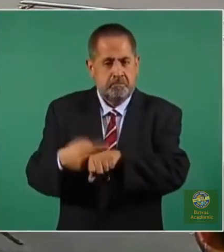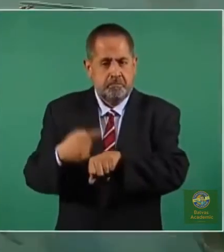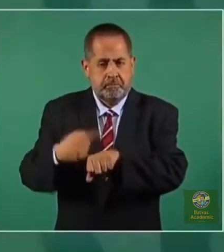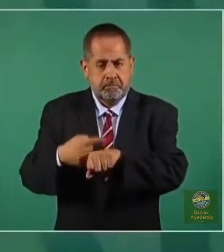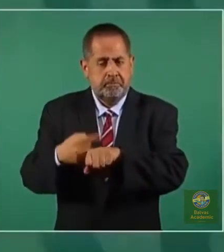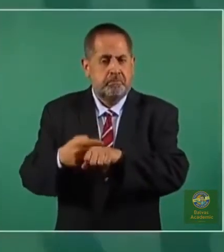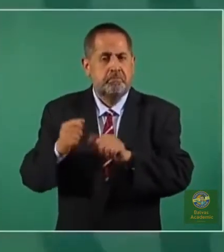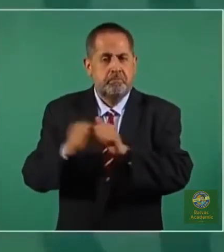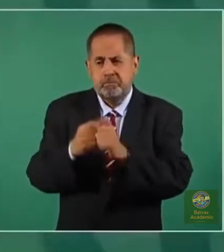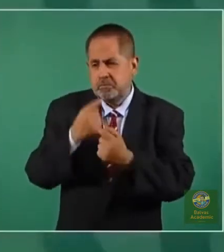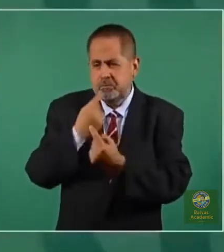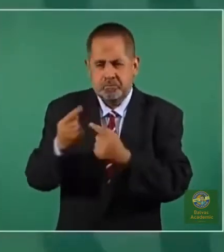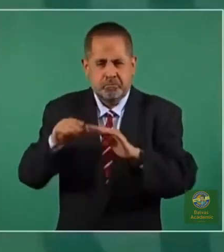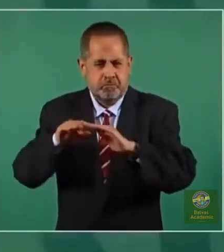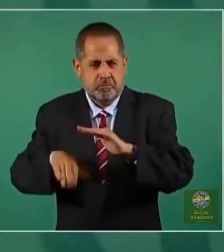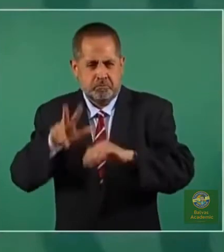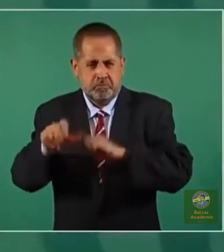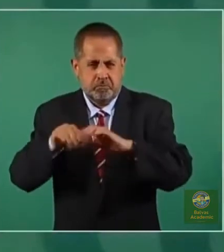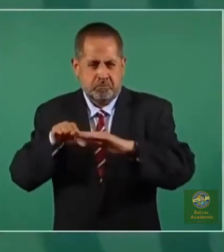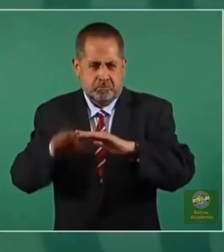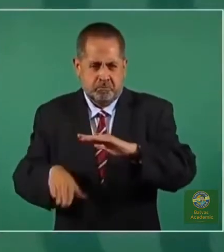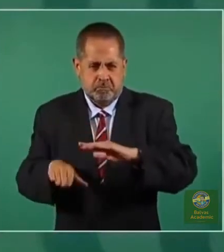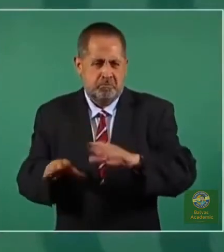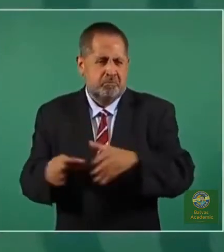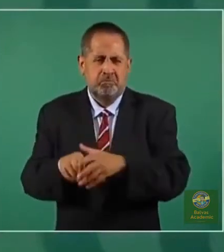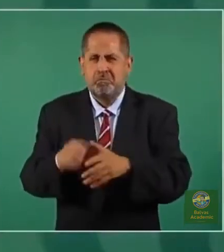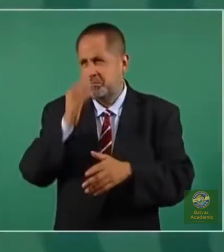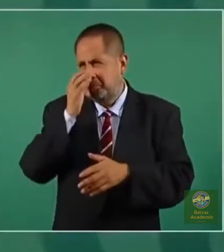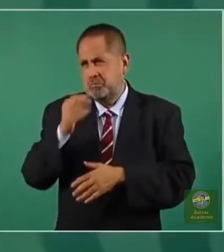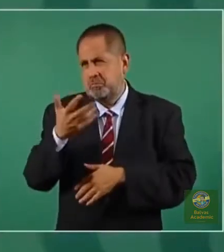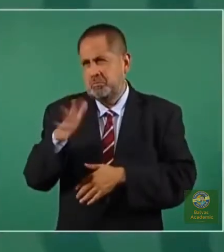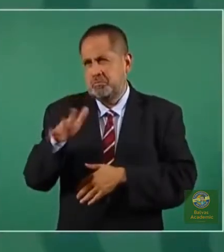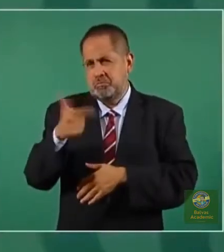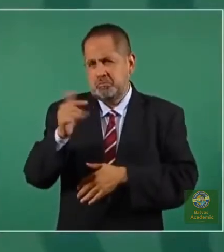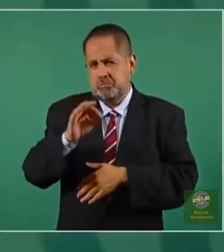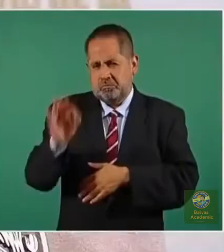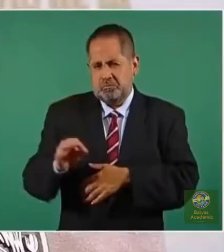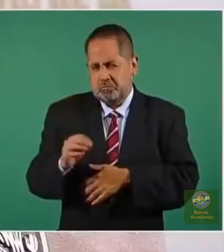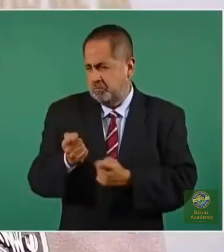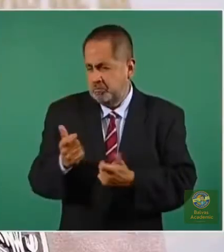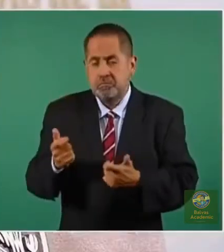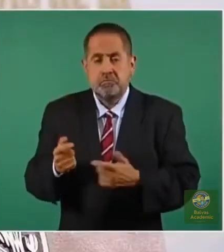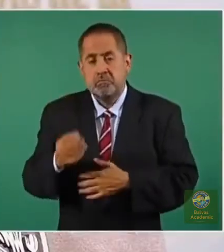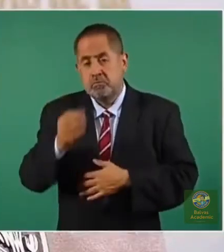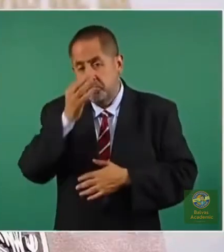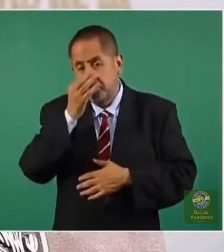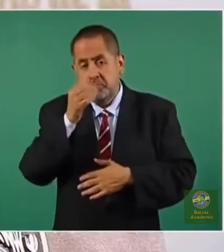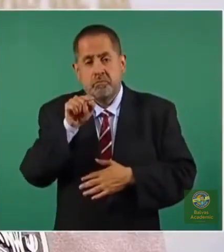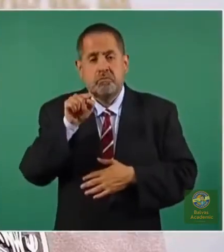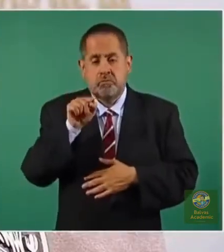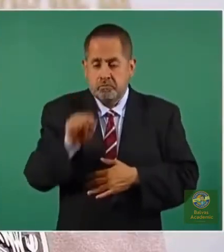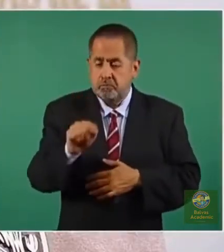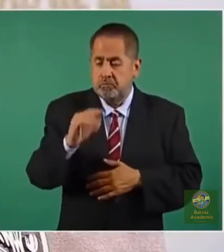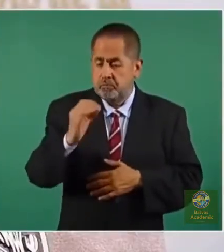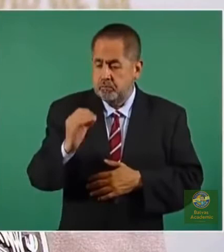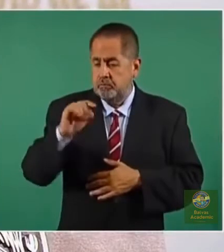de esa edad, que es menos del 10, 12 por ciento, solamente 0